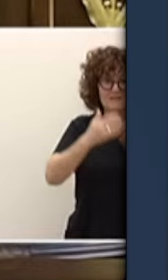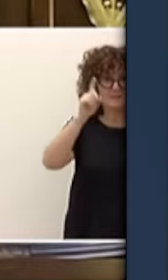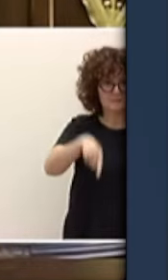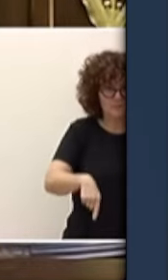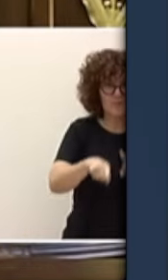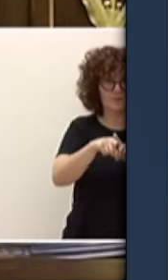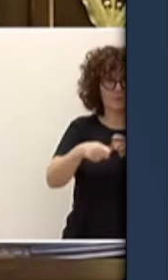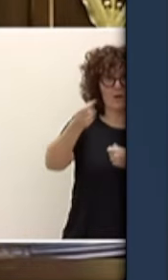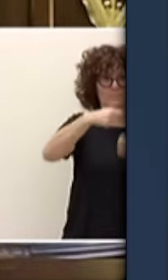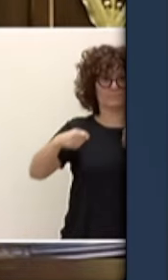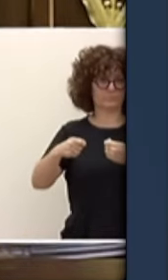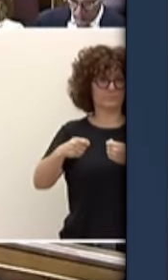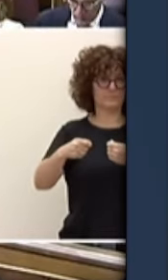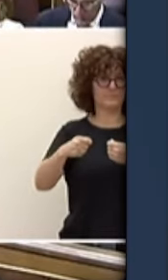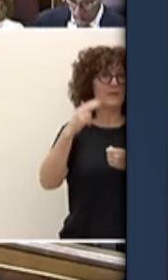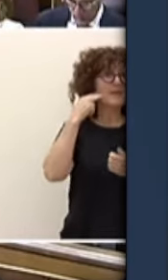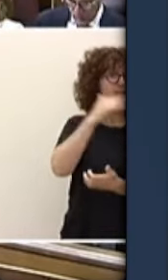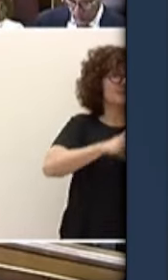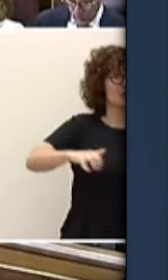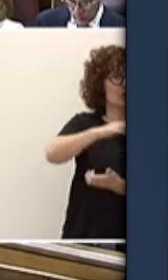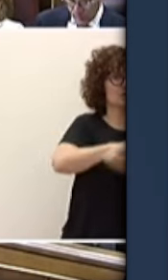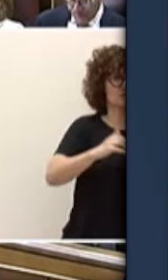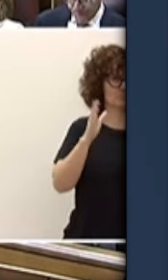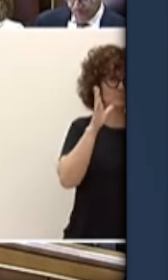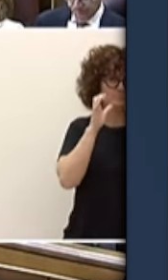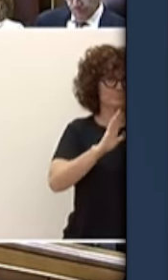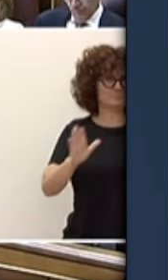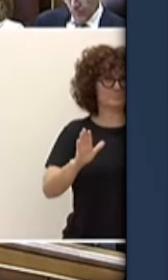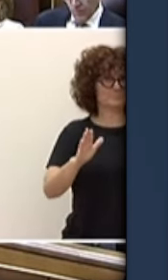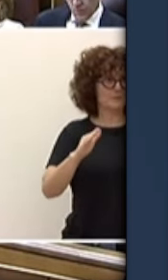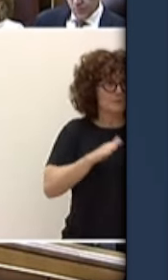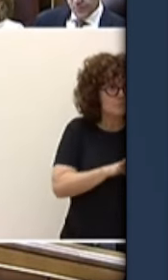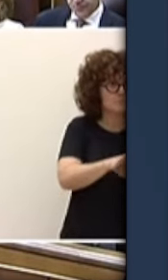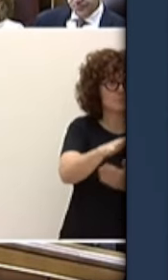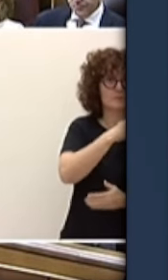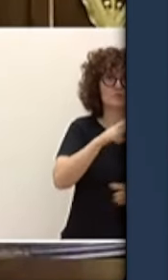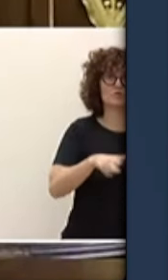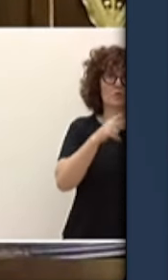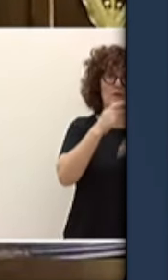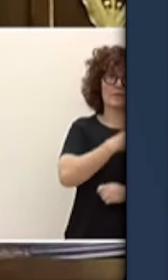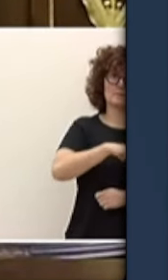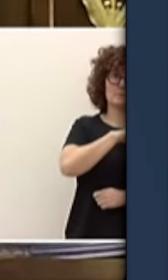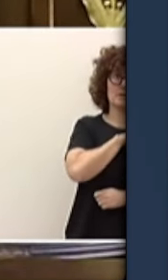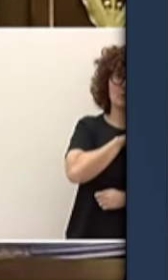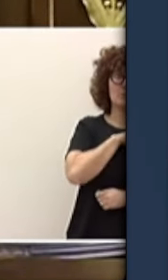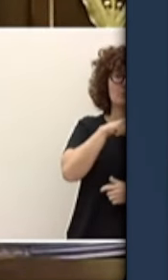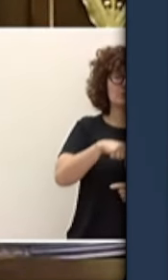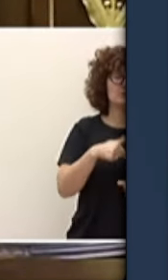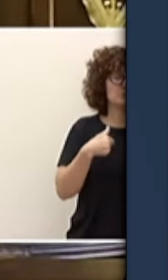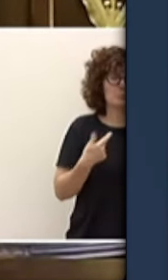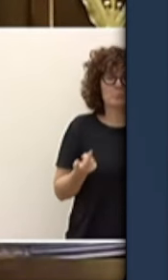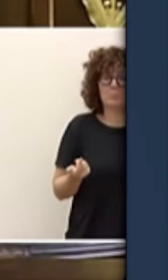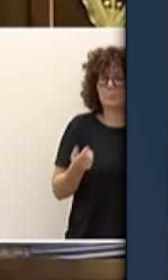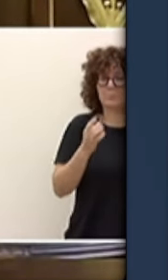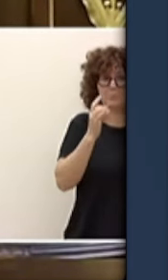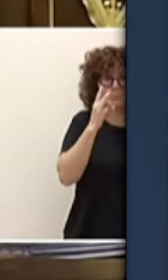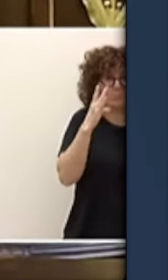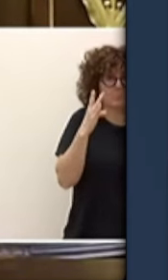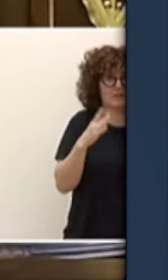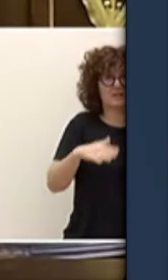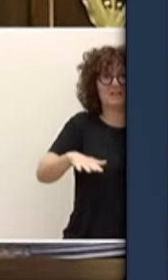alucinaríais. Pero ya esto ni sorprende teniendo en cuenta quiénes son los aliados y los aplaudidores de este gobierno